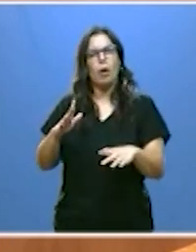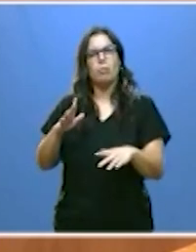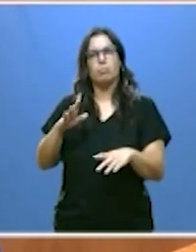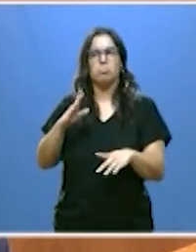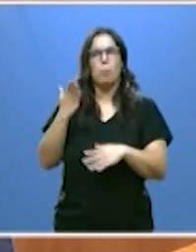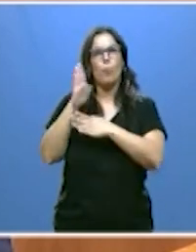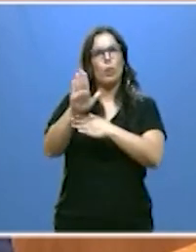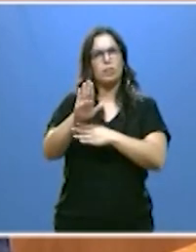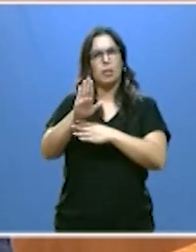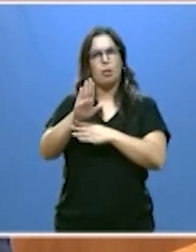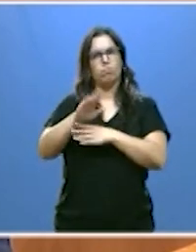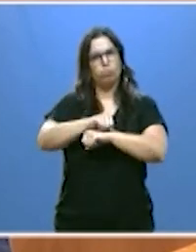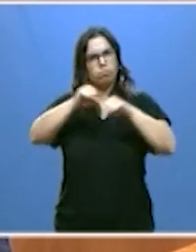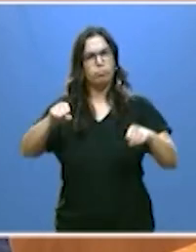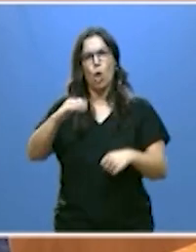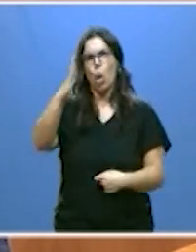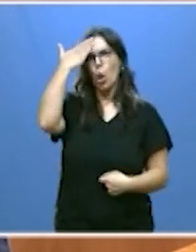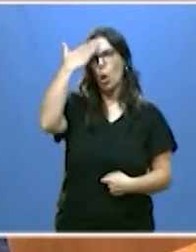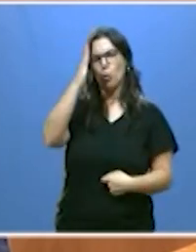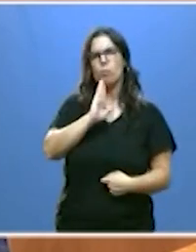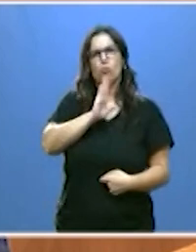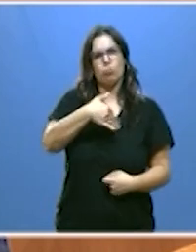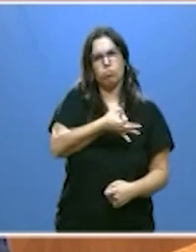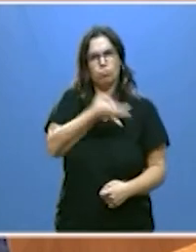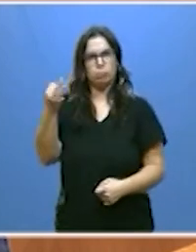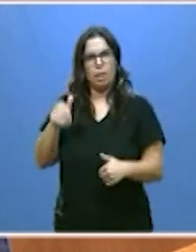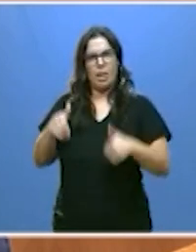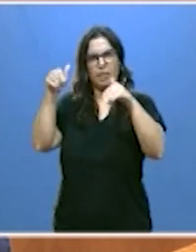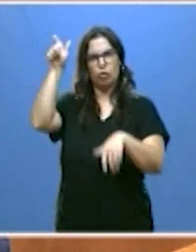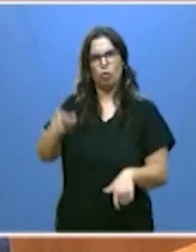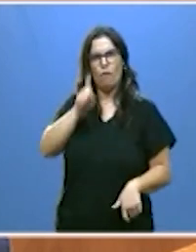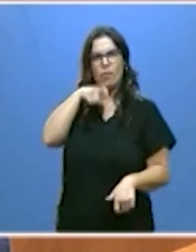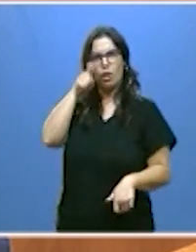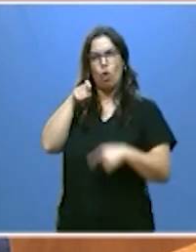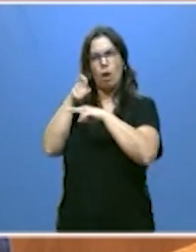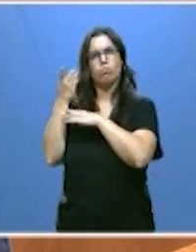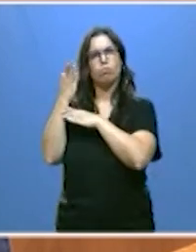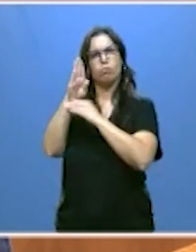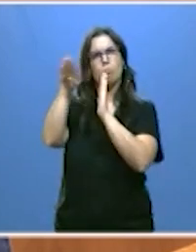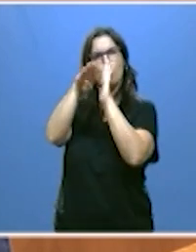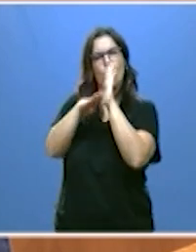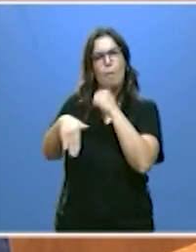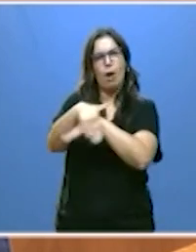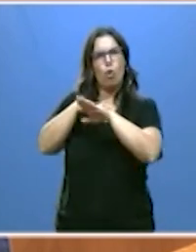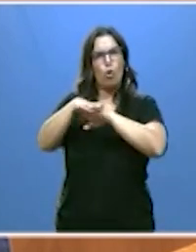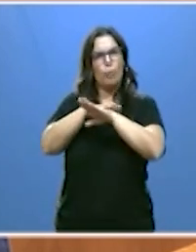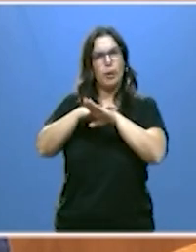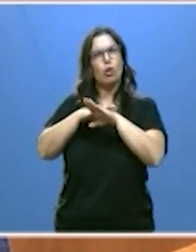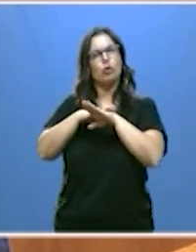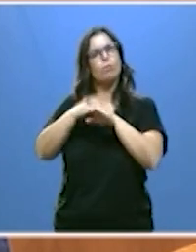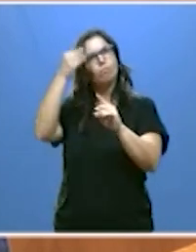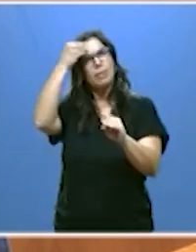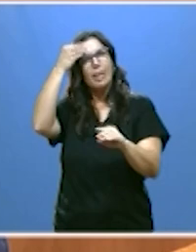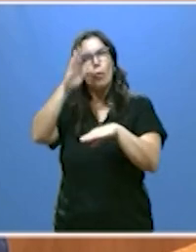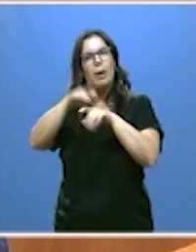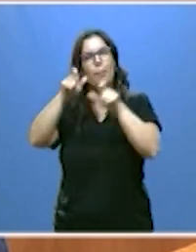lógica, oportuna y necesaria del candidato Alberto Núñez Feijó presentó un programa de Gobierno pensado para